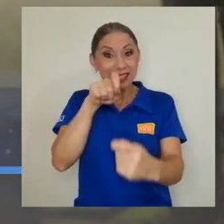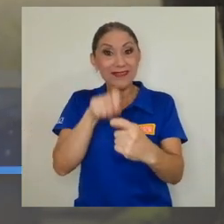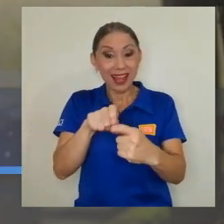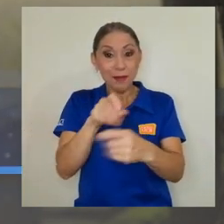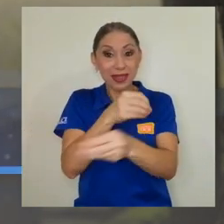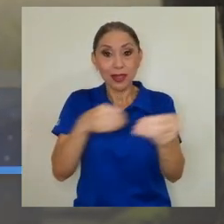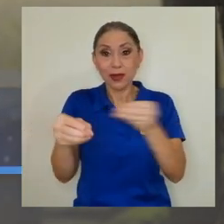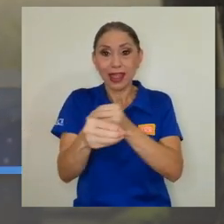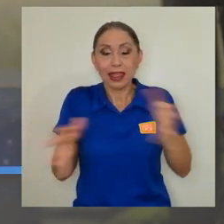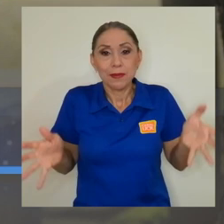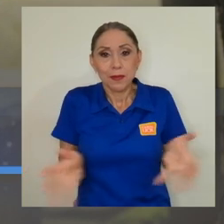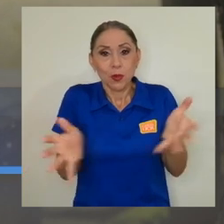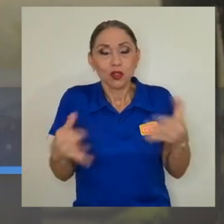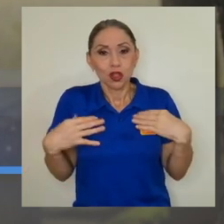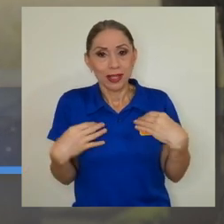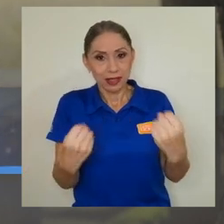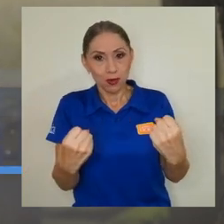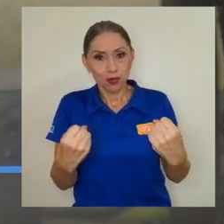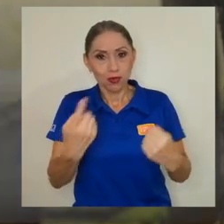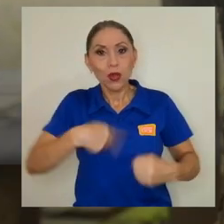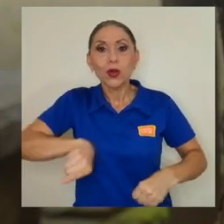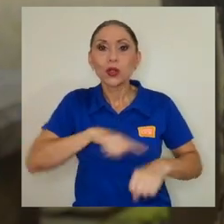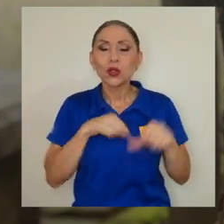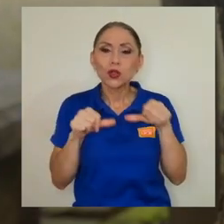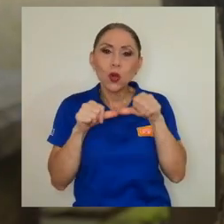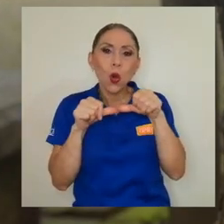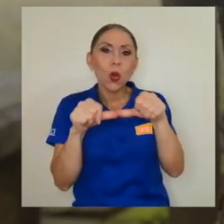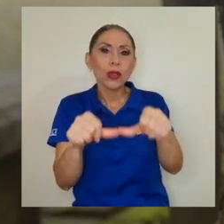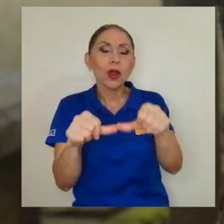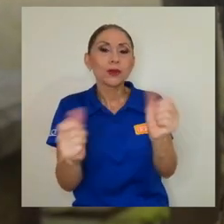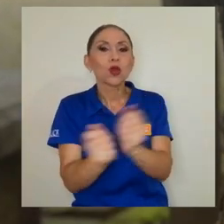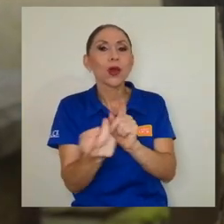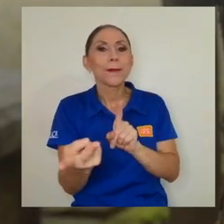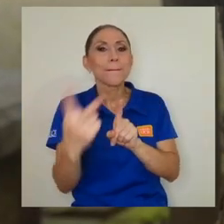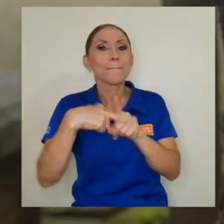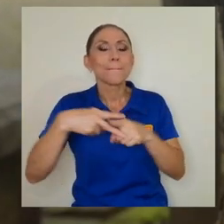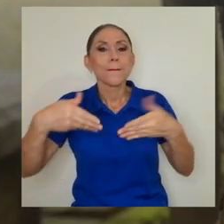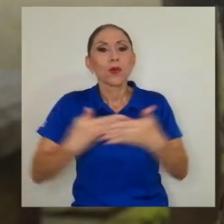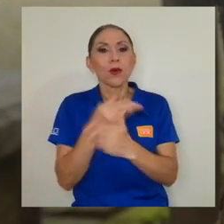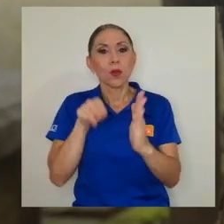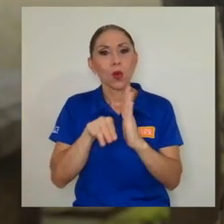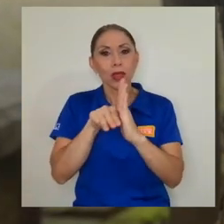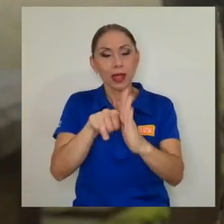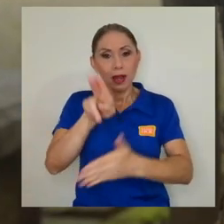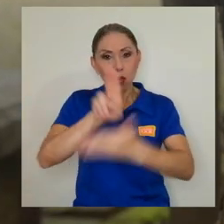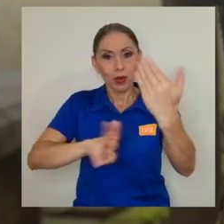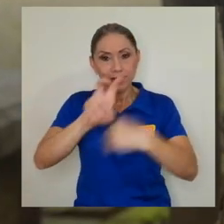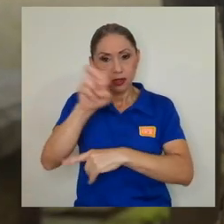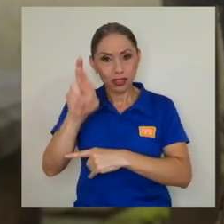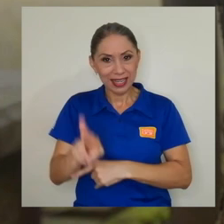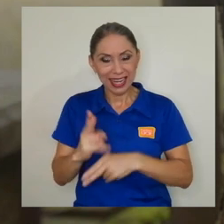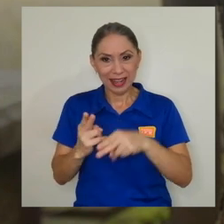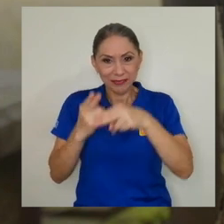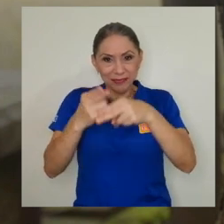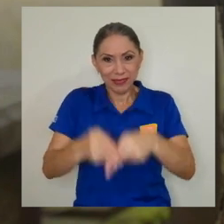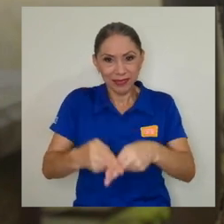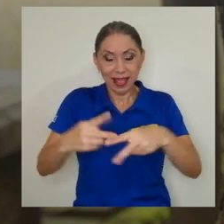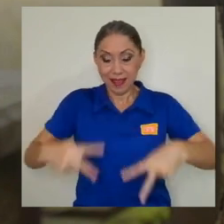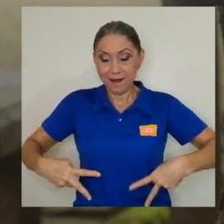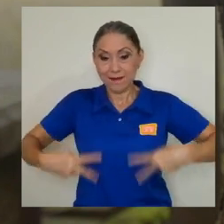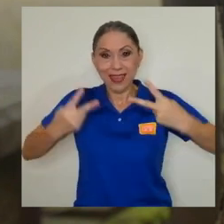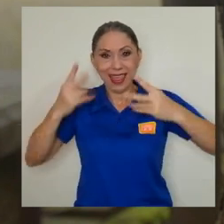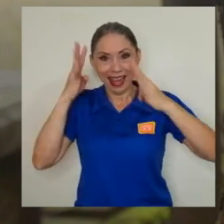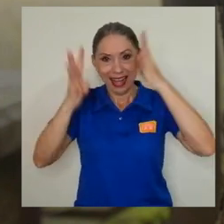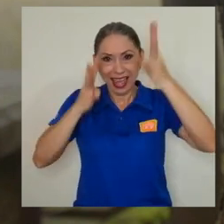Promoción de la Salud, continuaremos con la propuesta de implementación del nuevo modelo de la Universidad de Costa Rica, denominado Vida